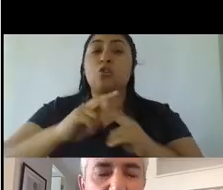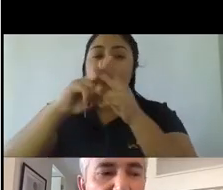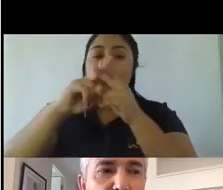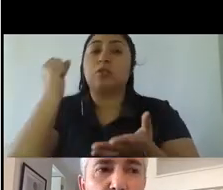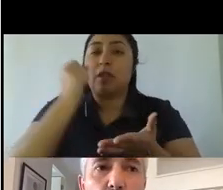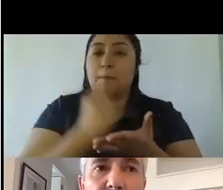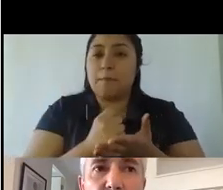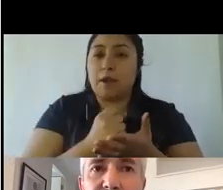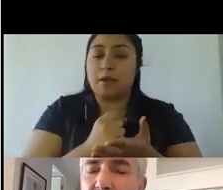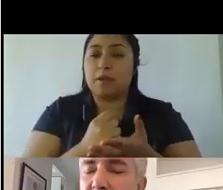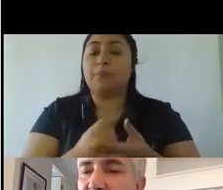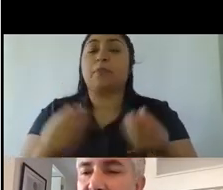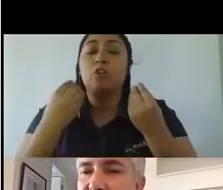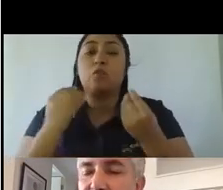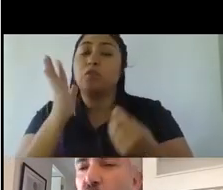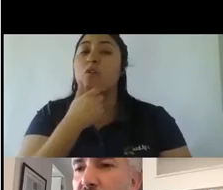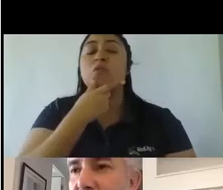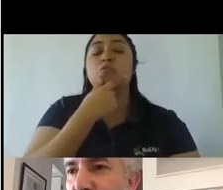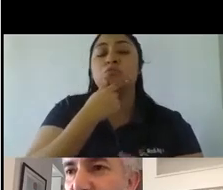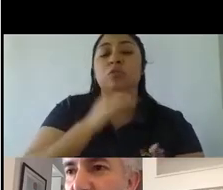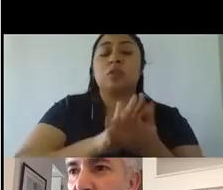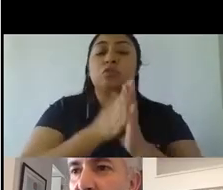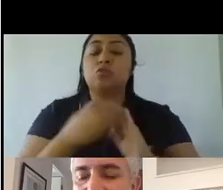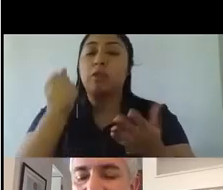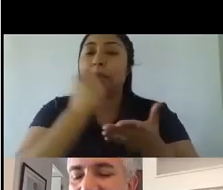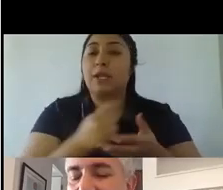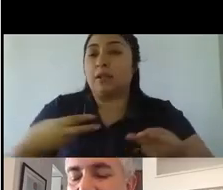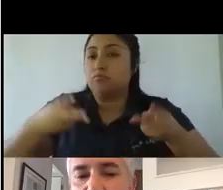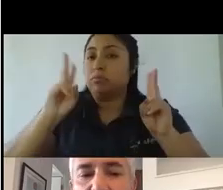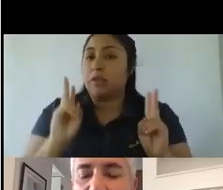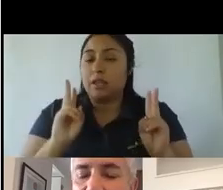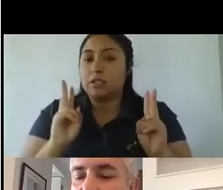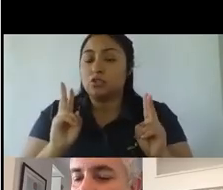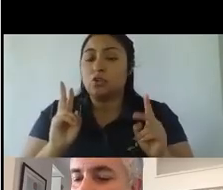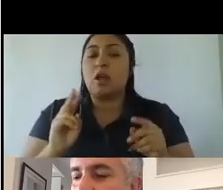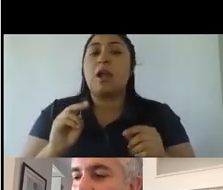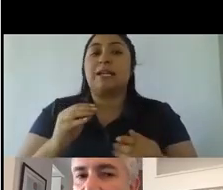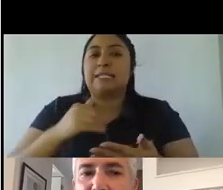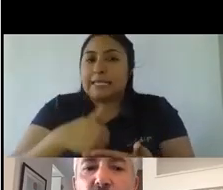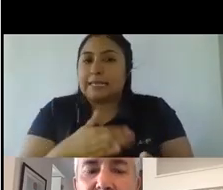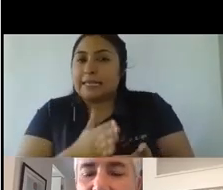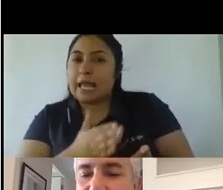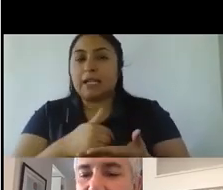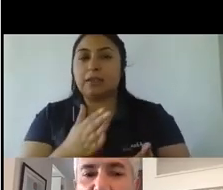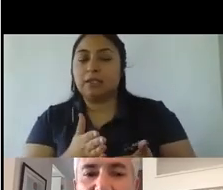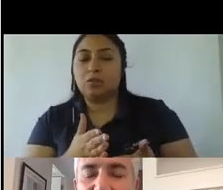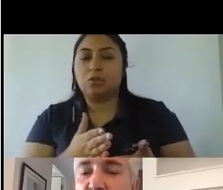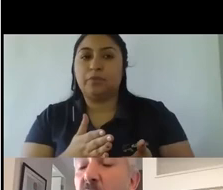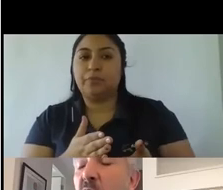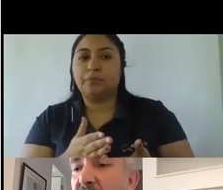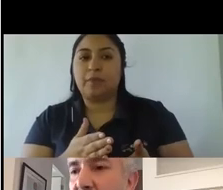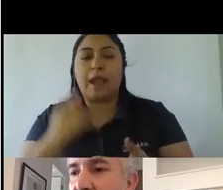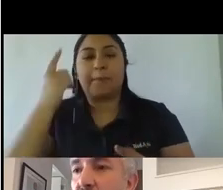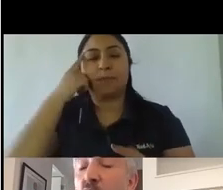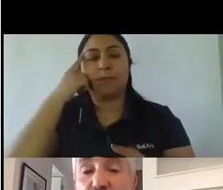hay ninguna duda digamos de que todas las marcas tienen todo el derecho del mundo a ser tácticos a decir ok vamos a hacer vamos a hacer o